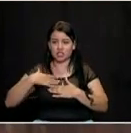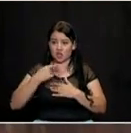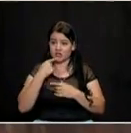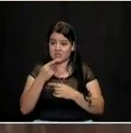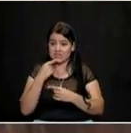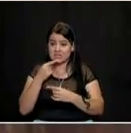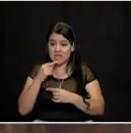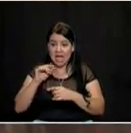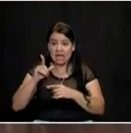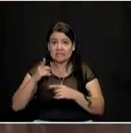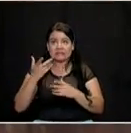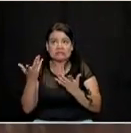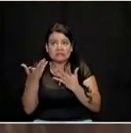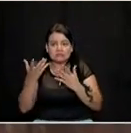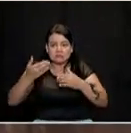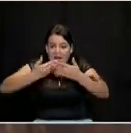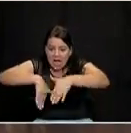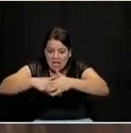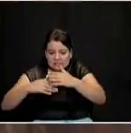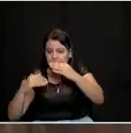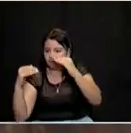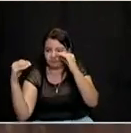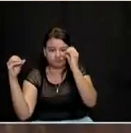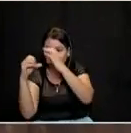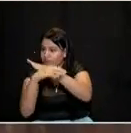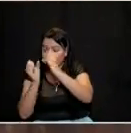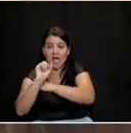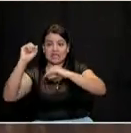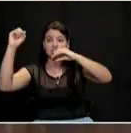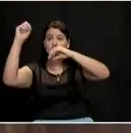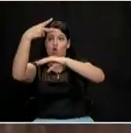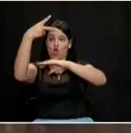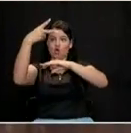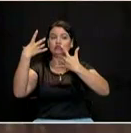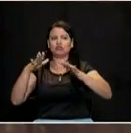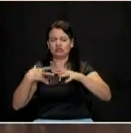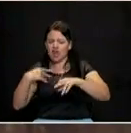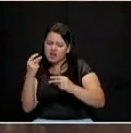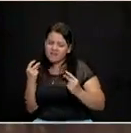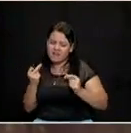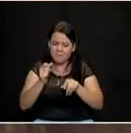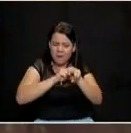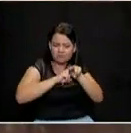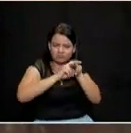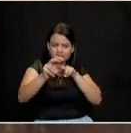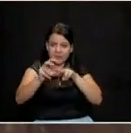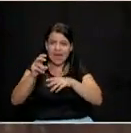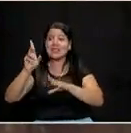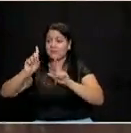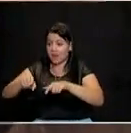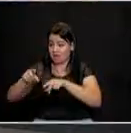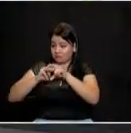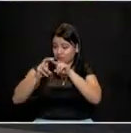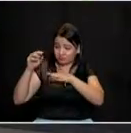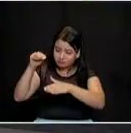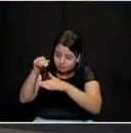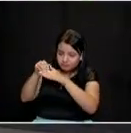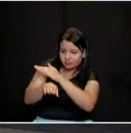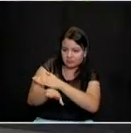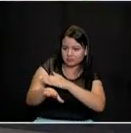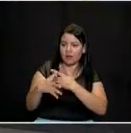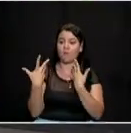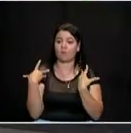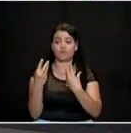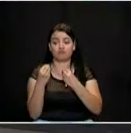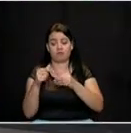les da miedo ya hablar en grande. Vamos a hacer el tren rápido por la 80, vamos a construir el soterrado bajo la Lalla Herrera y muchas cosas por Medellín.